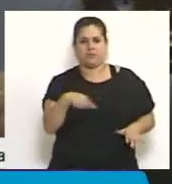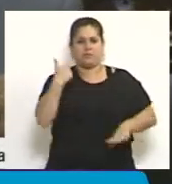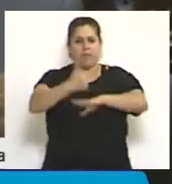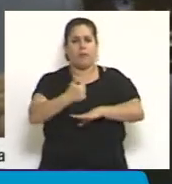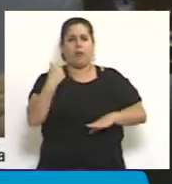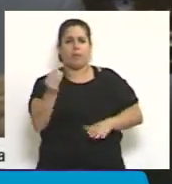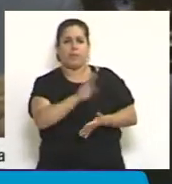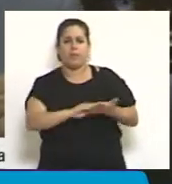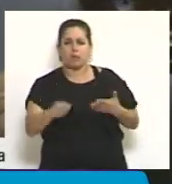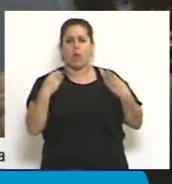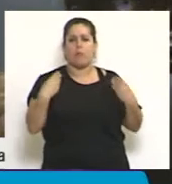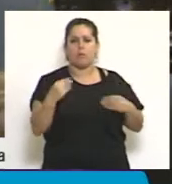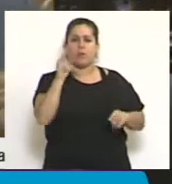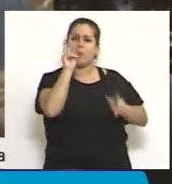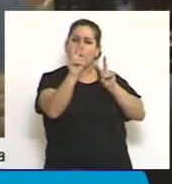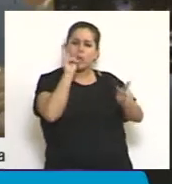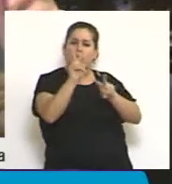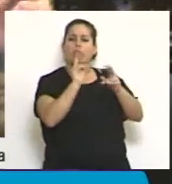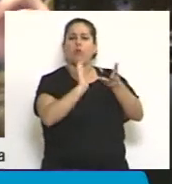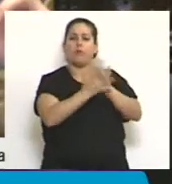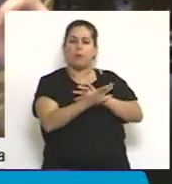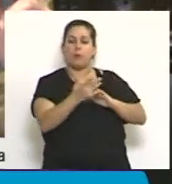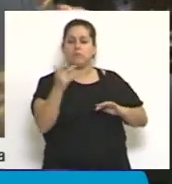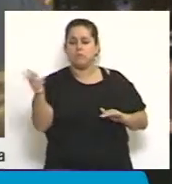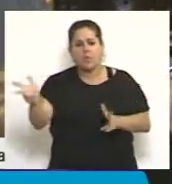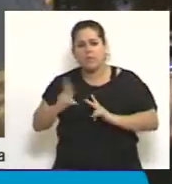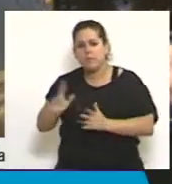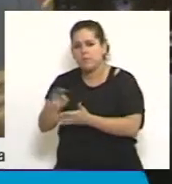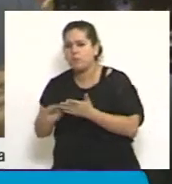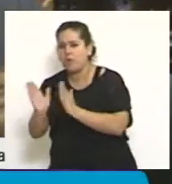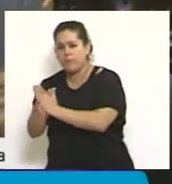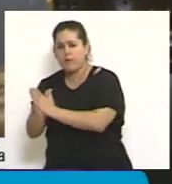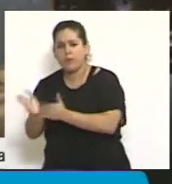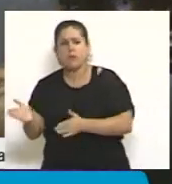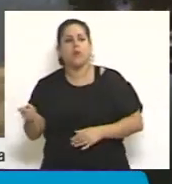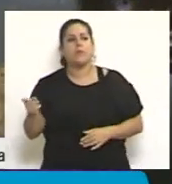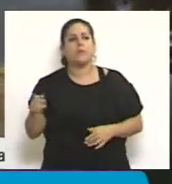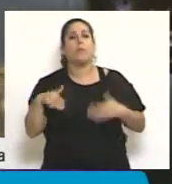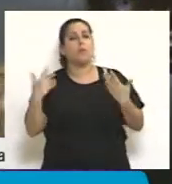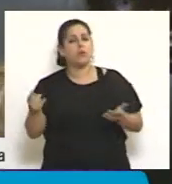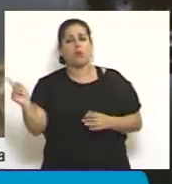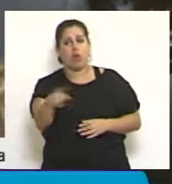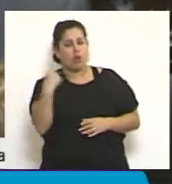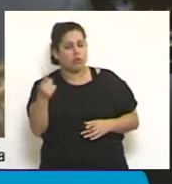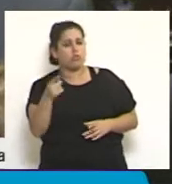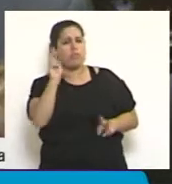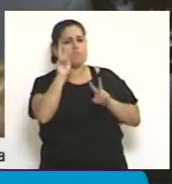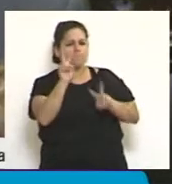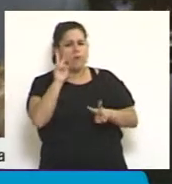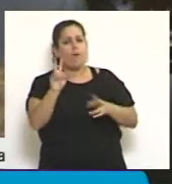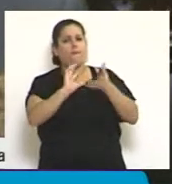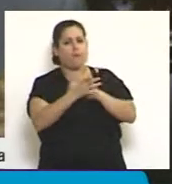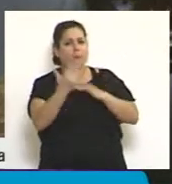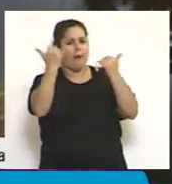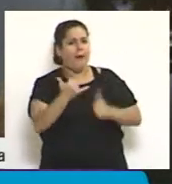diputados observando, sí, señor diputado, por favor, y por eso que estamos observando los